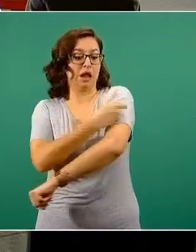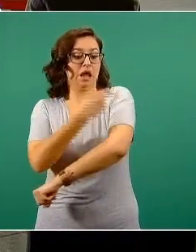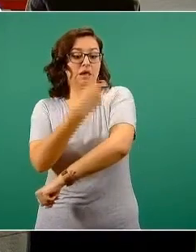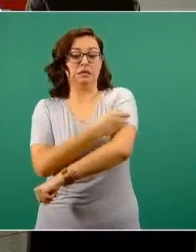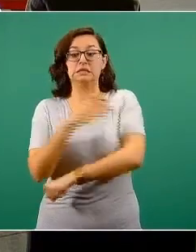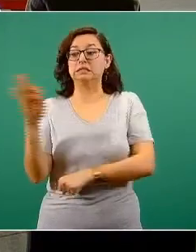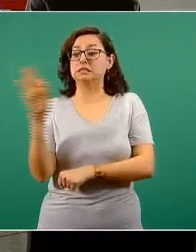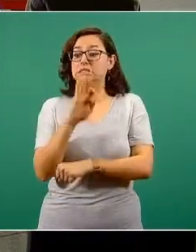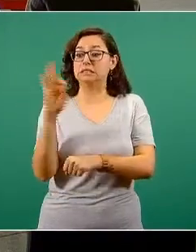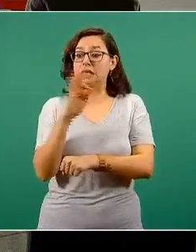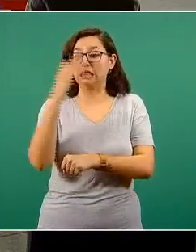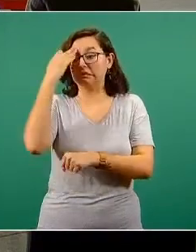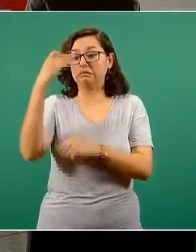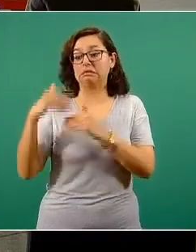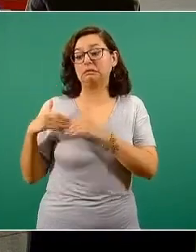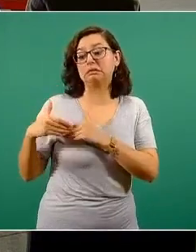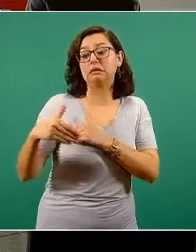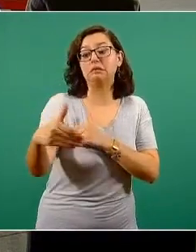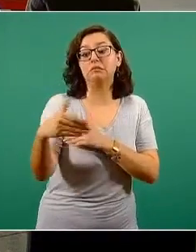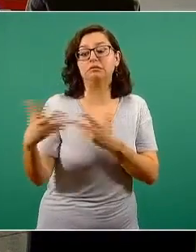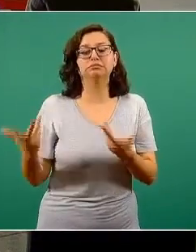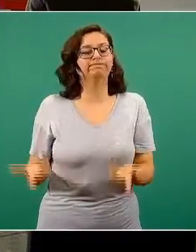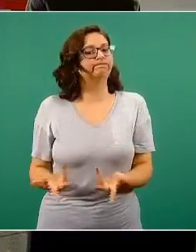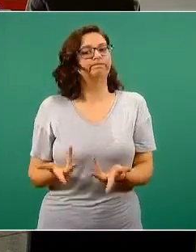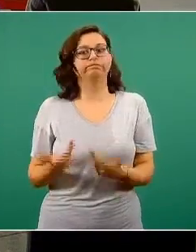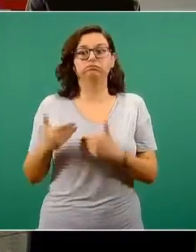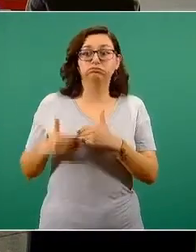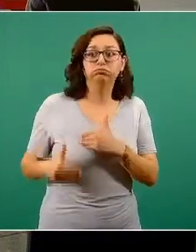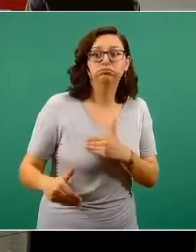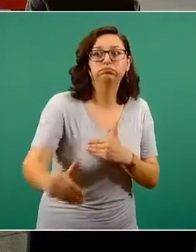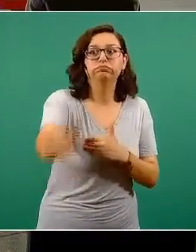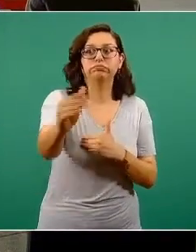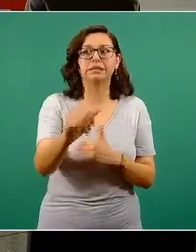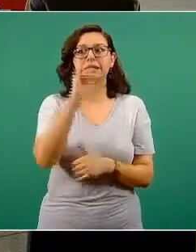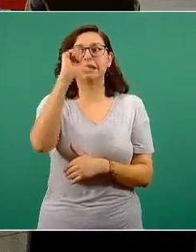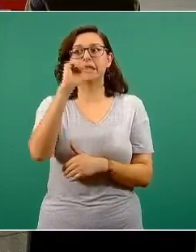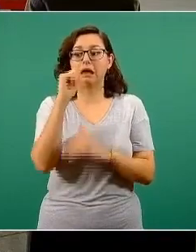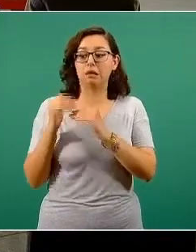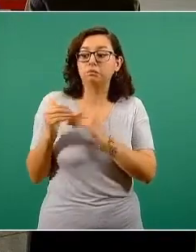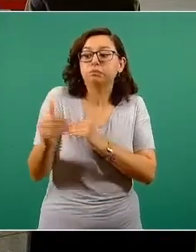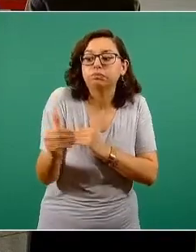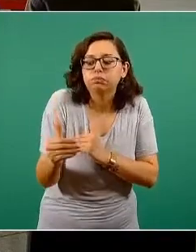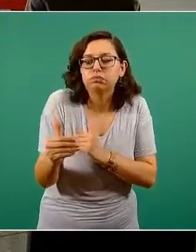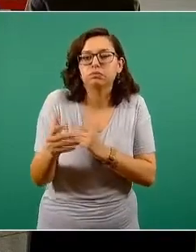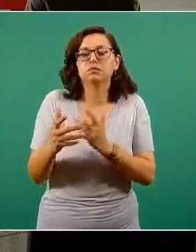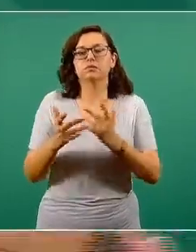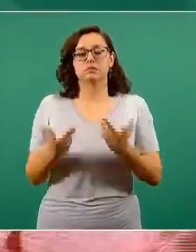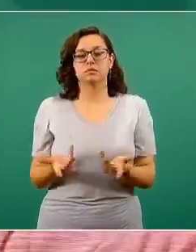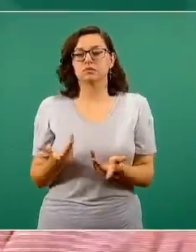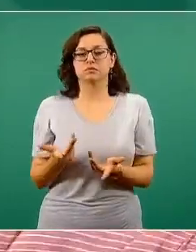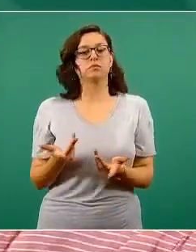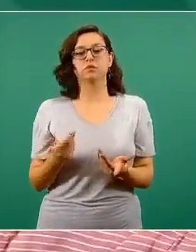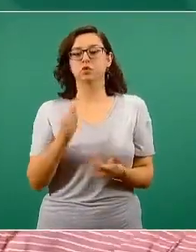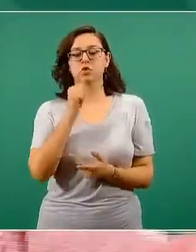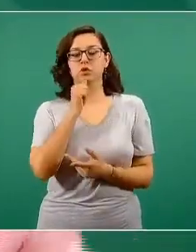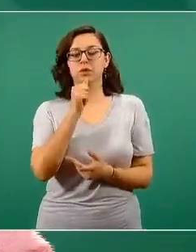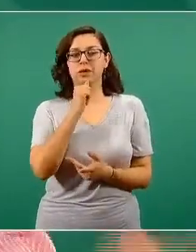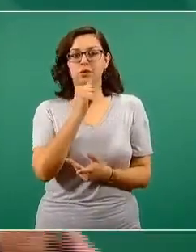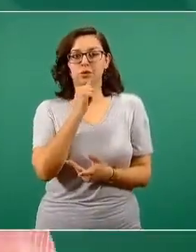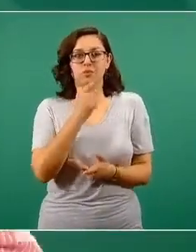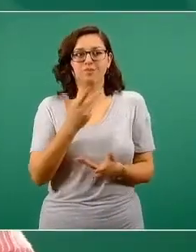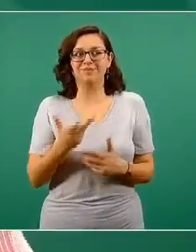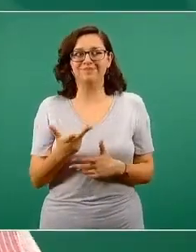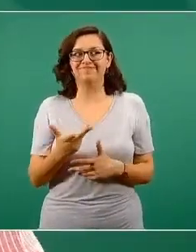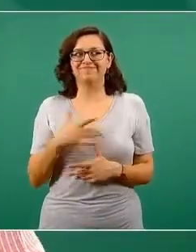podría ser ya no tan larga como se espera y como no se conoce todavía a ciencia cierta y se conocerá en la medida en que se haga seguimiento